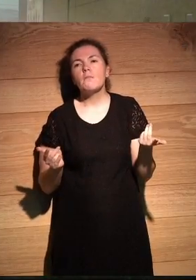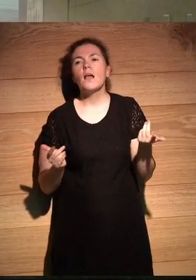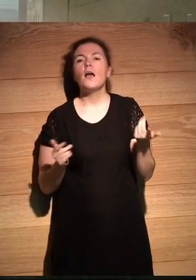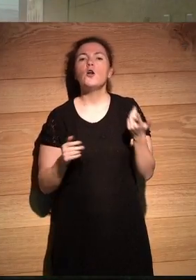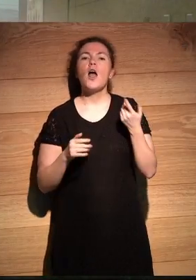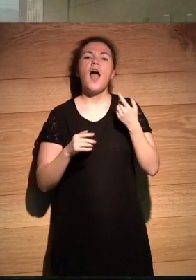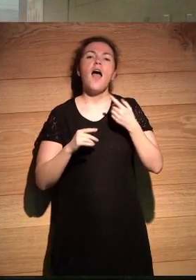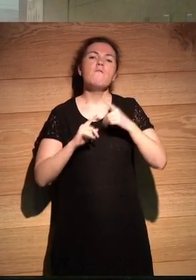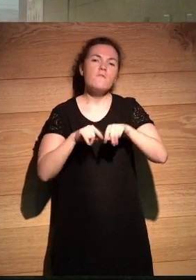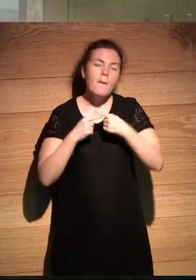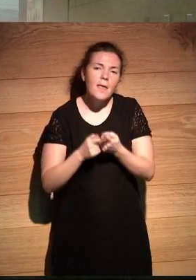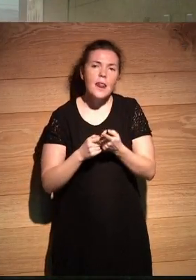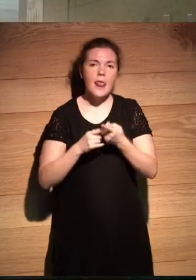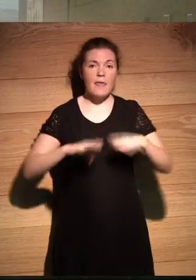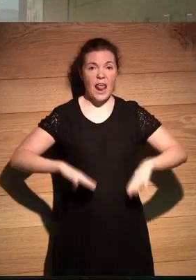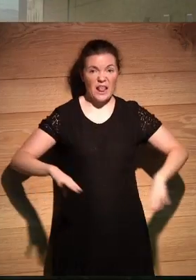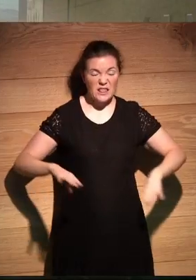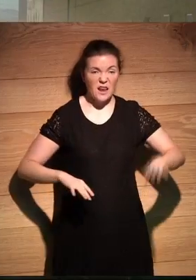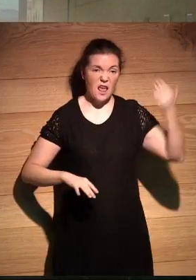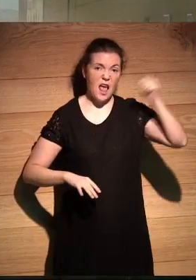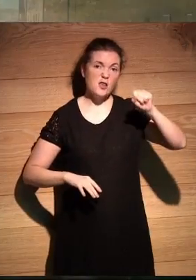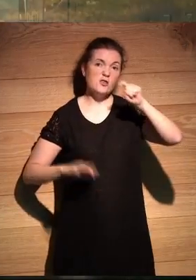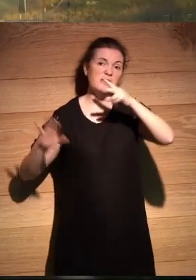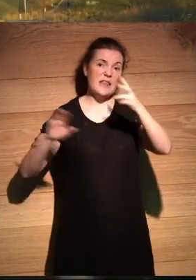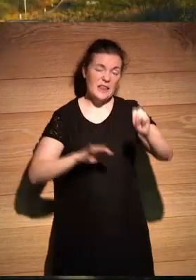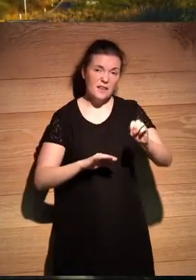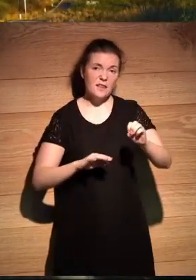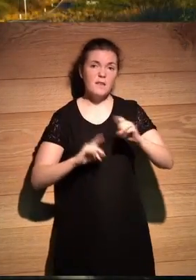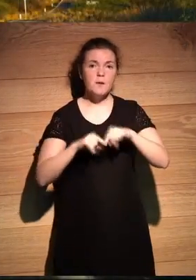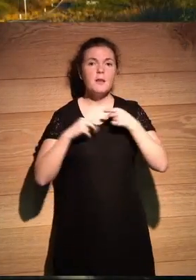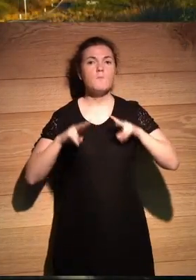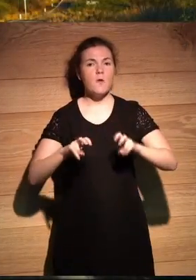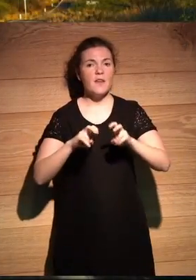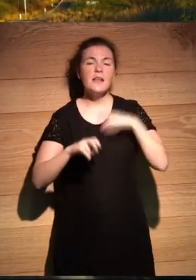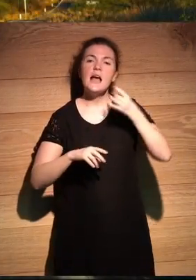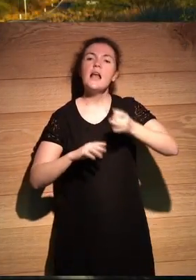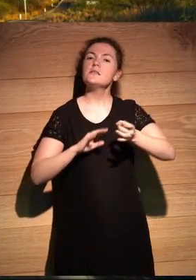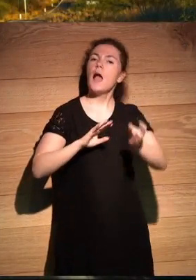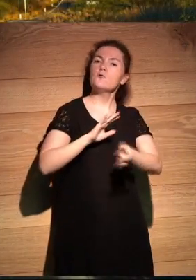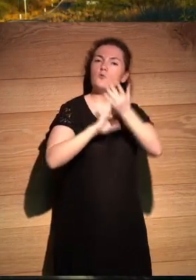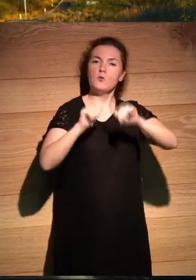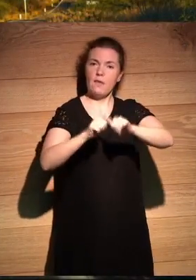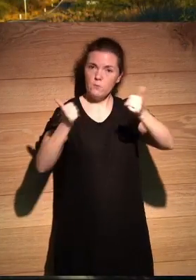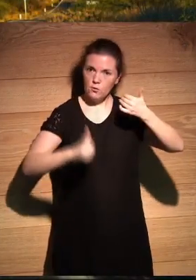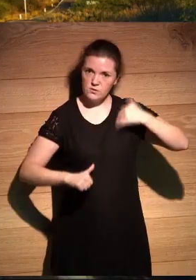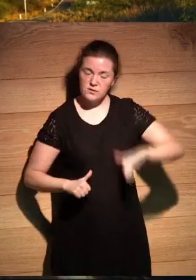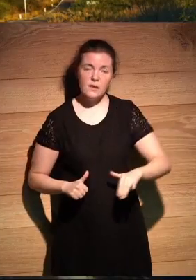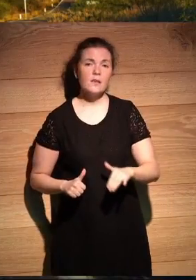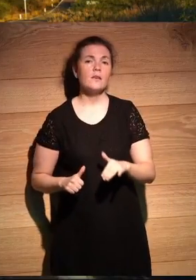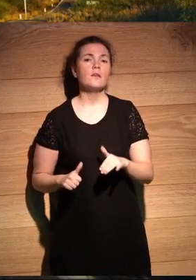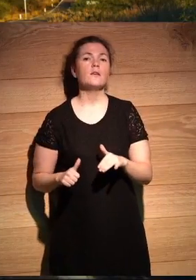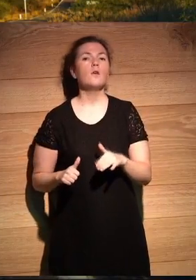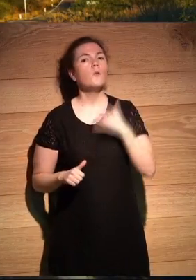progre intelectual argentina de los años 70 como dije antes donde se había inventado el divorcio ¿no? era una